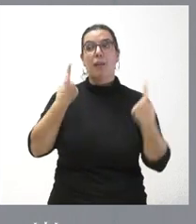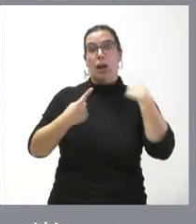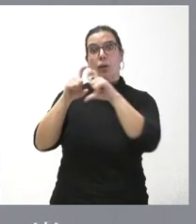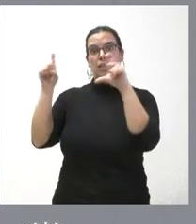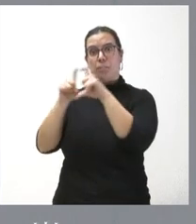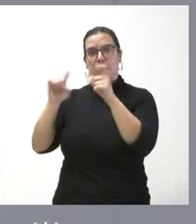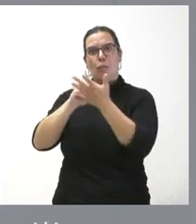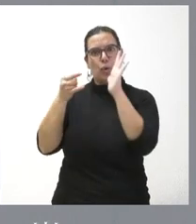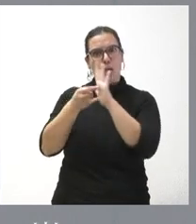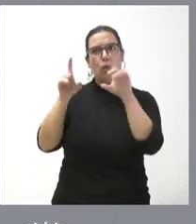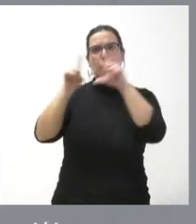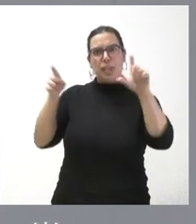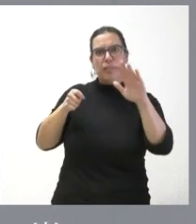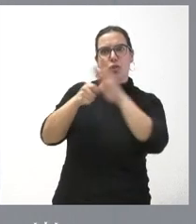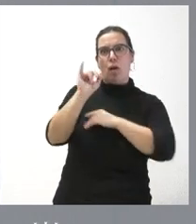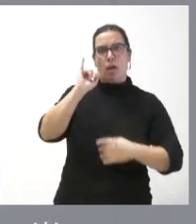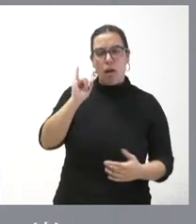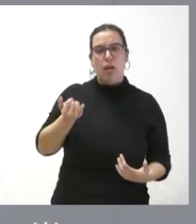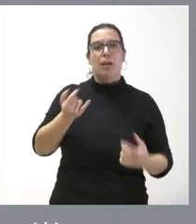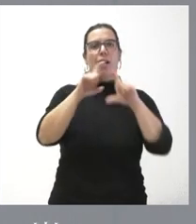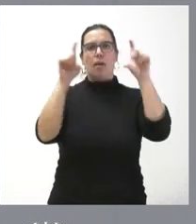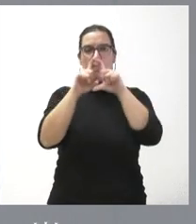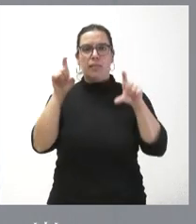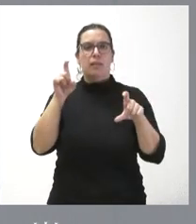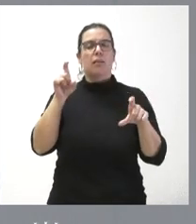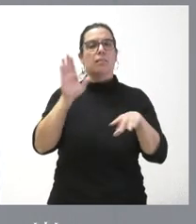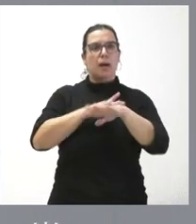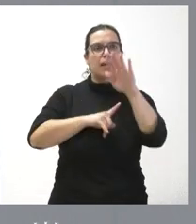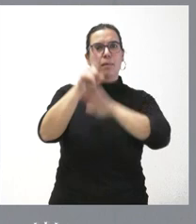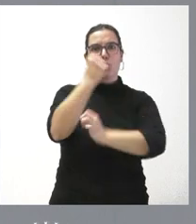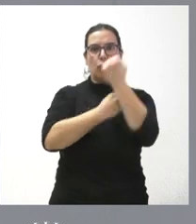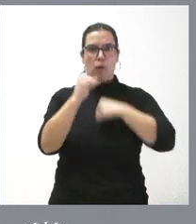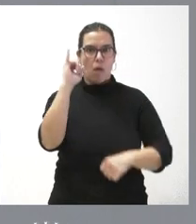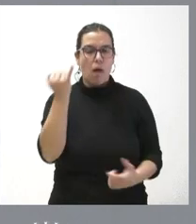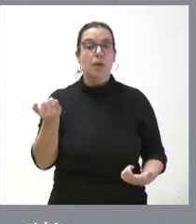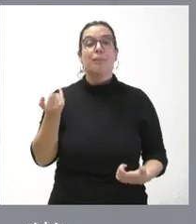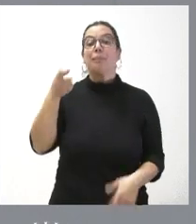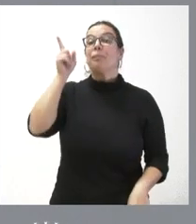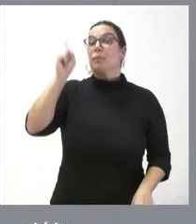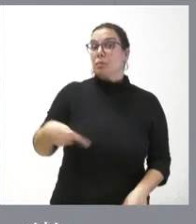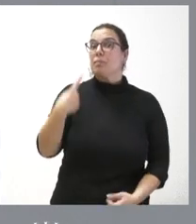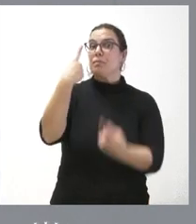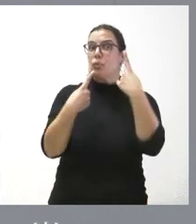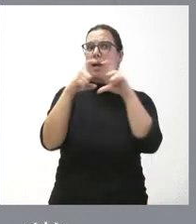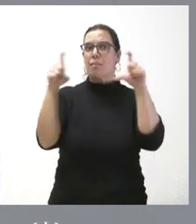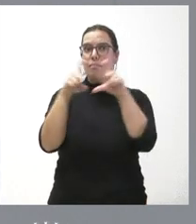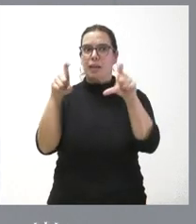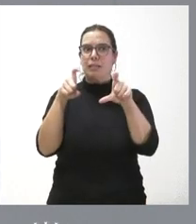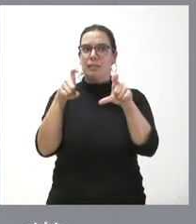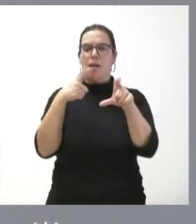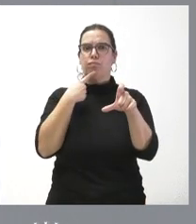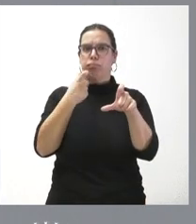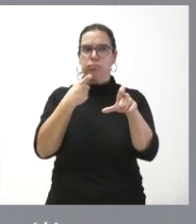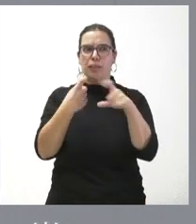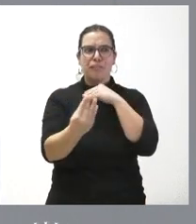proyectos empresariales de inversión, muchas empresas tienen proyectos para el crecimiento económico, pero también muchas empresas tienen dificultades para